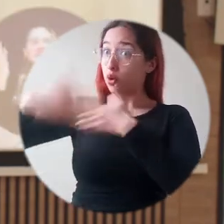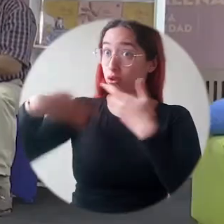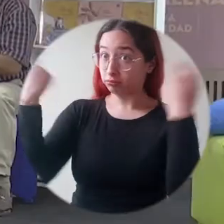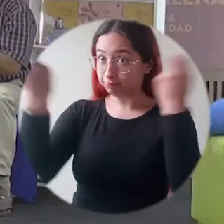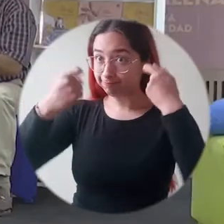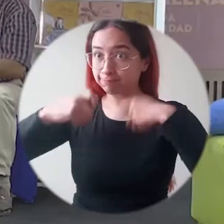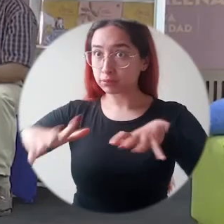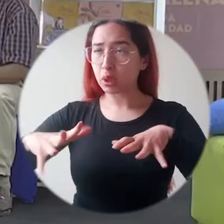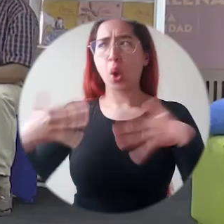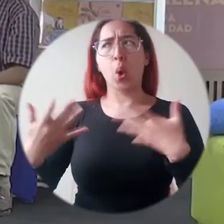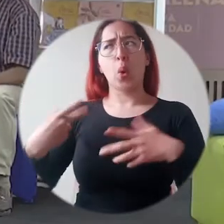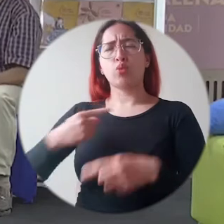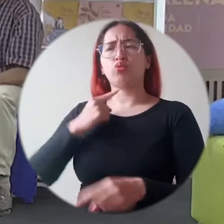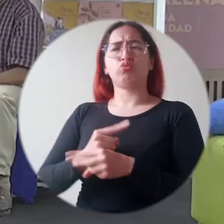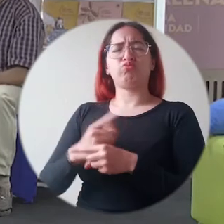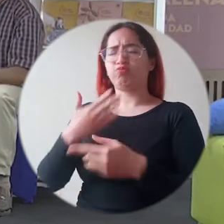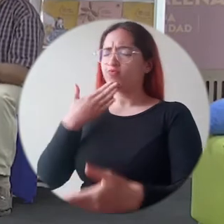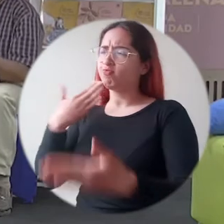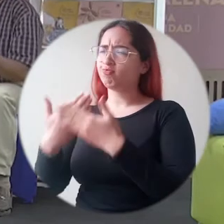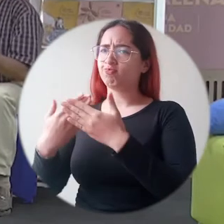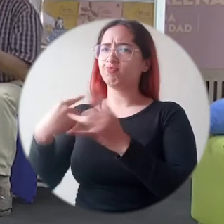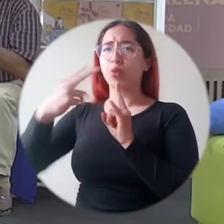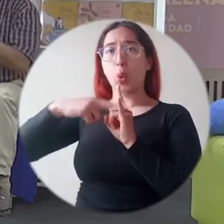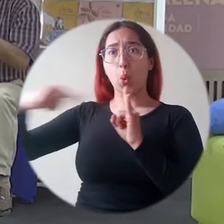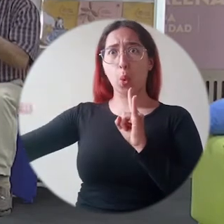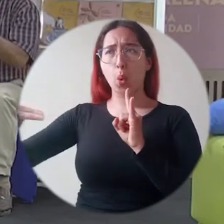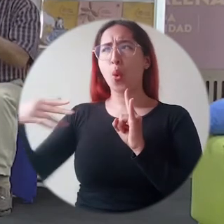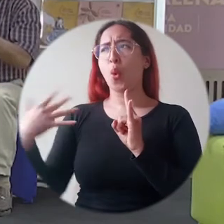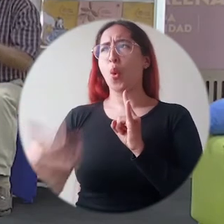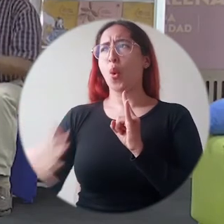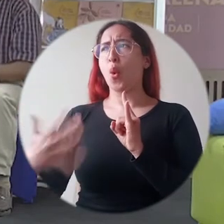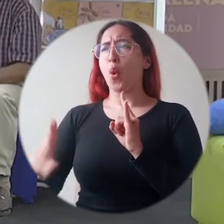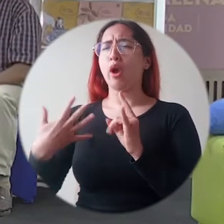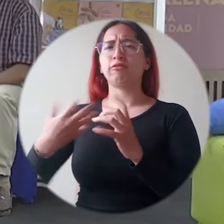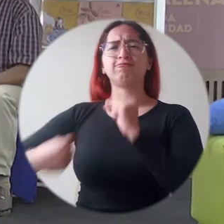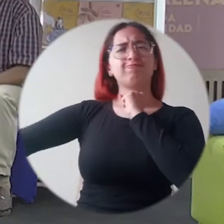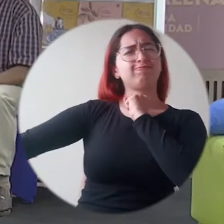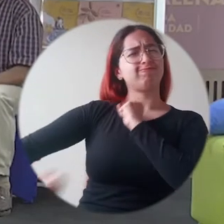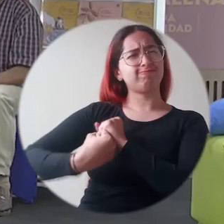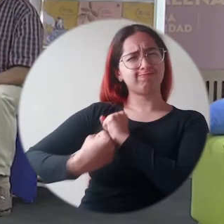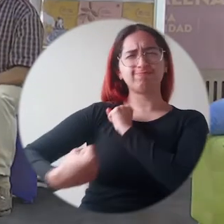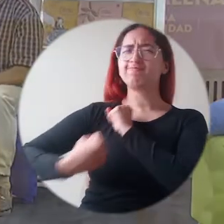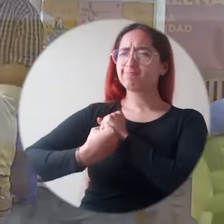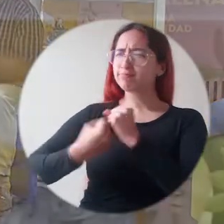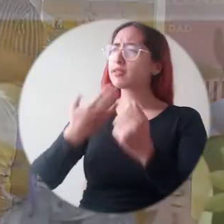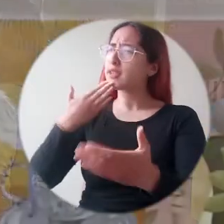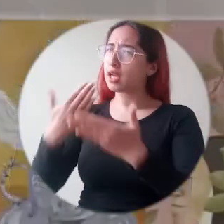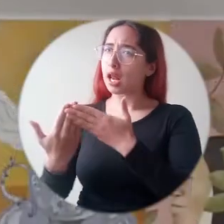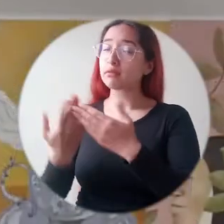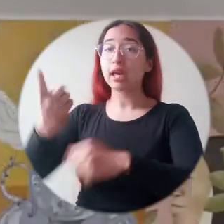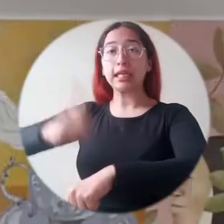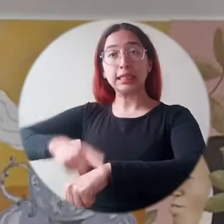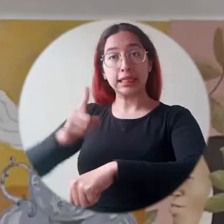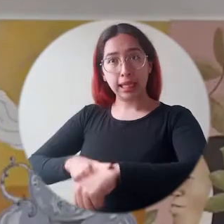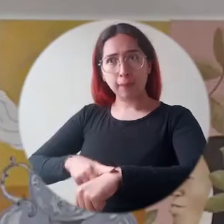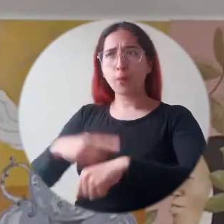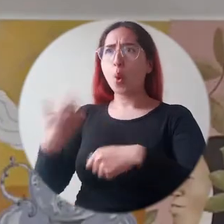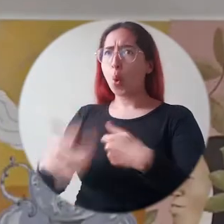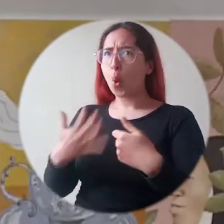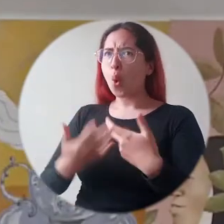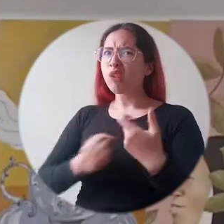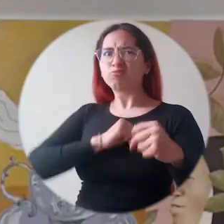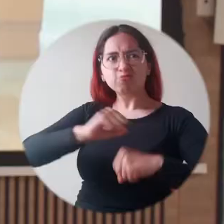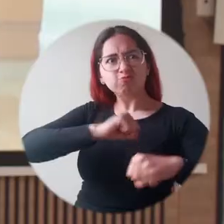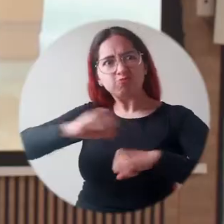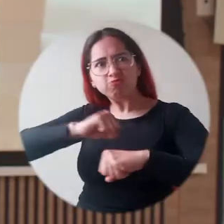actualmente. Es muy pertinente agradecerle el apoyo a la Universidad del Magdalena, tanto en el tiempo